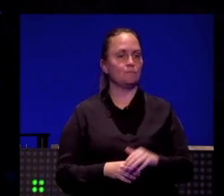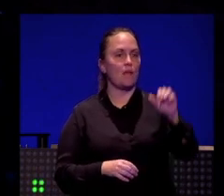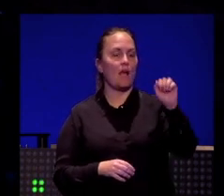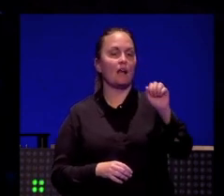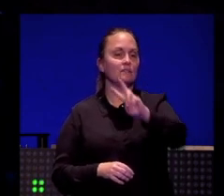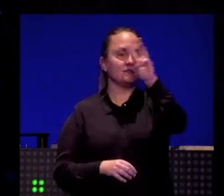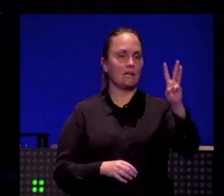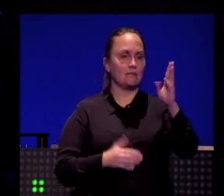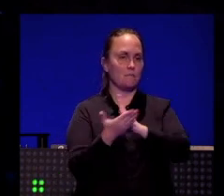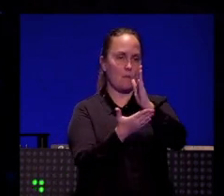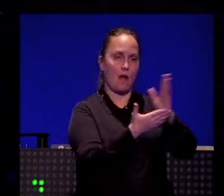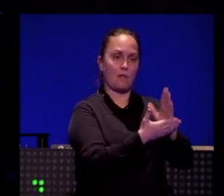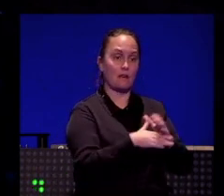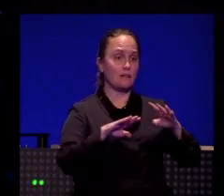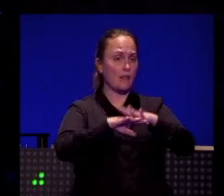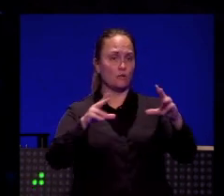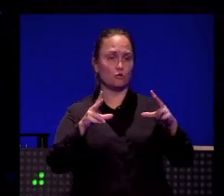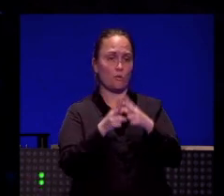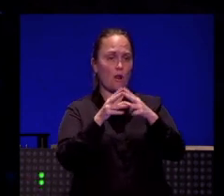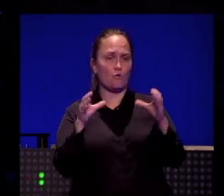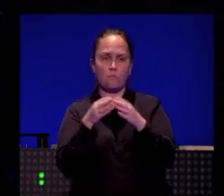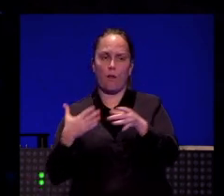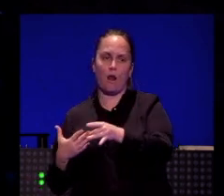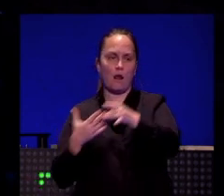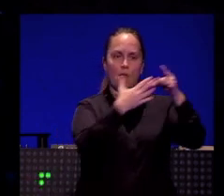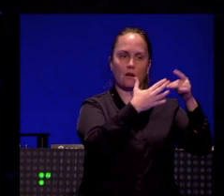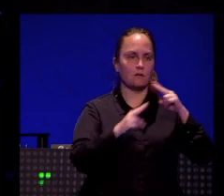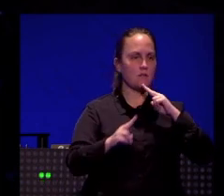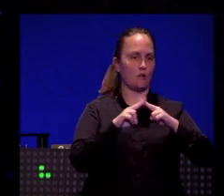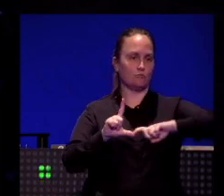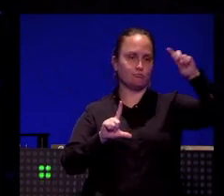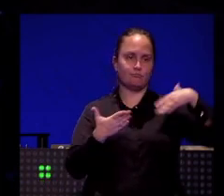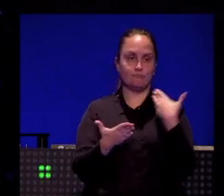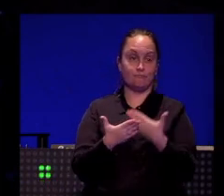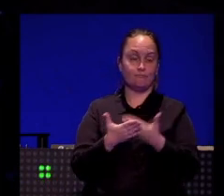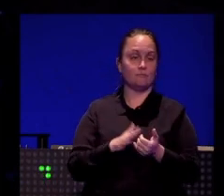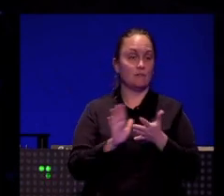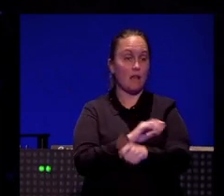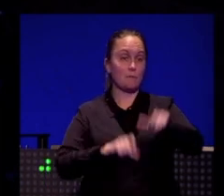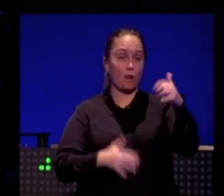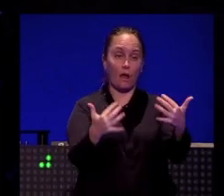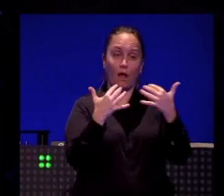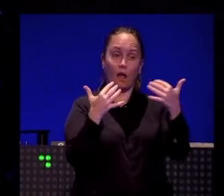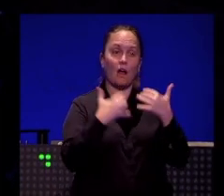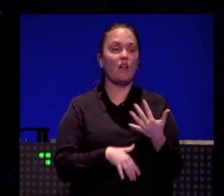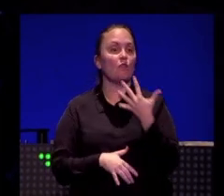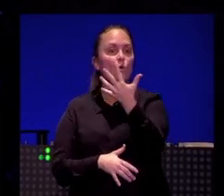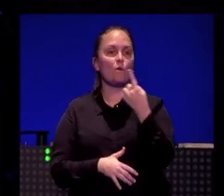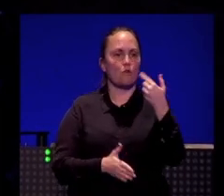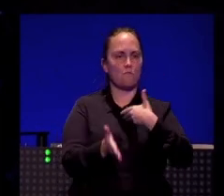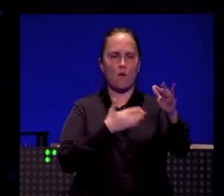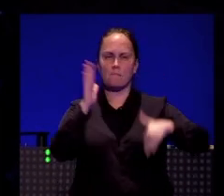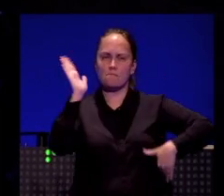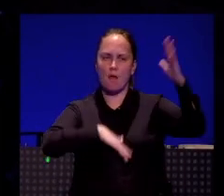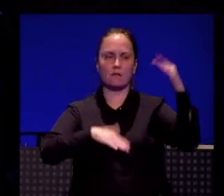grupo líder en redes sociales y los datos lo avalan, ¿no? Más de 51 millones de seguidores entre todas las redes